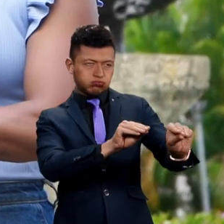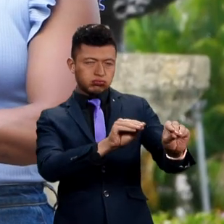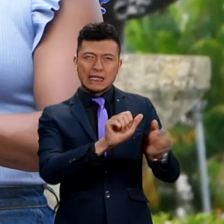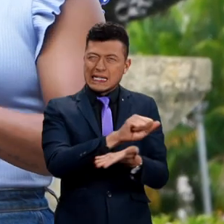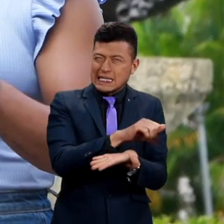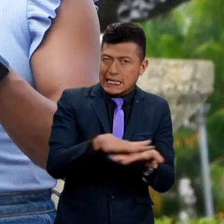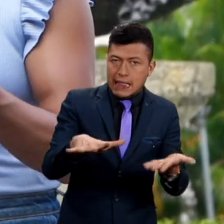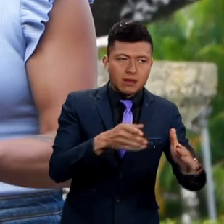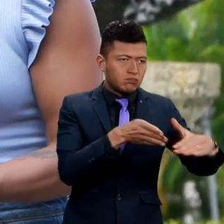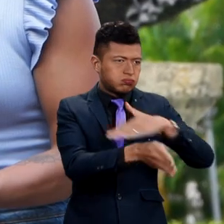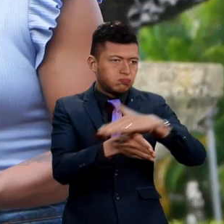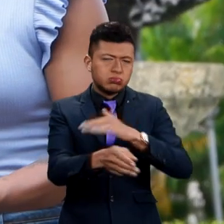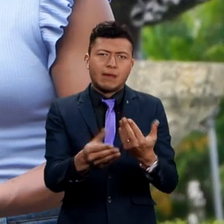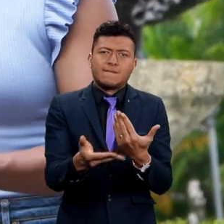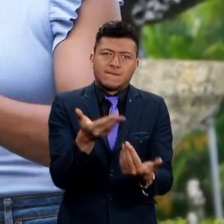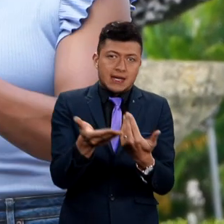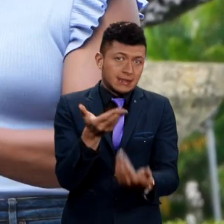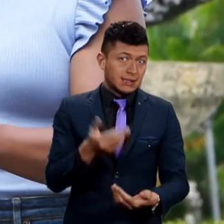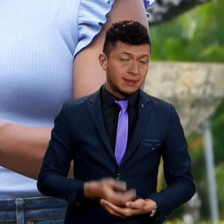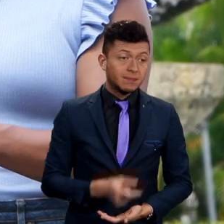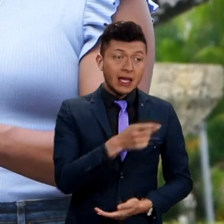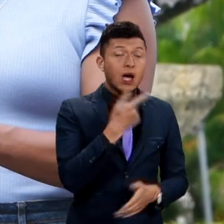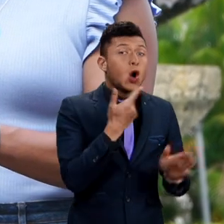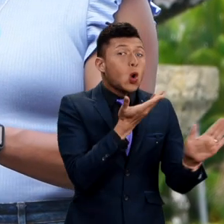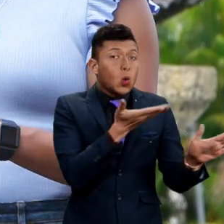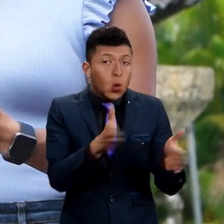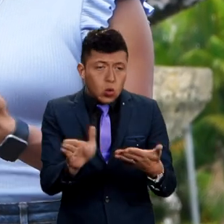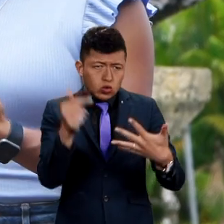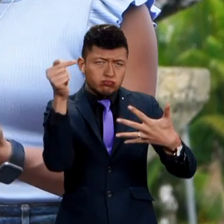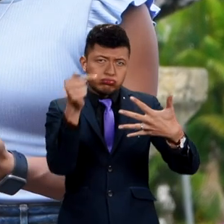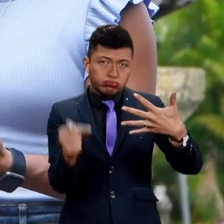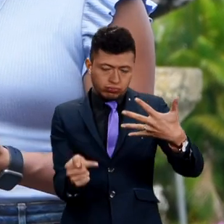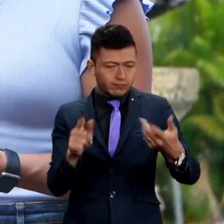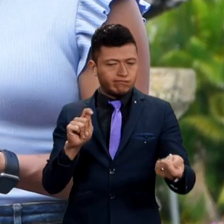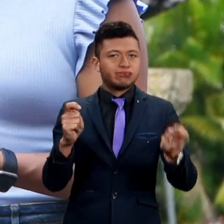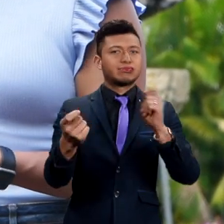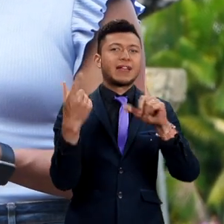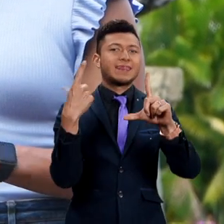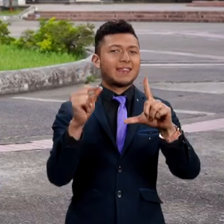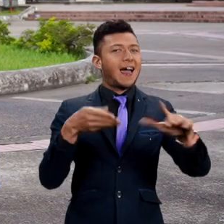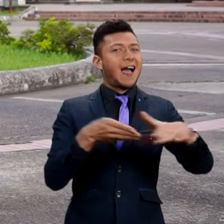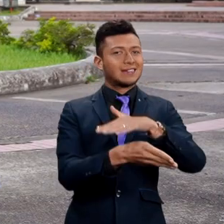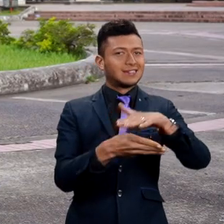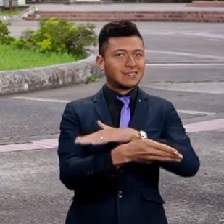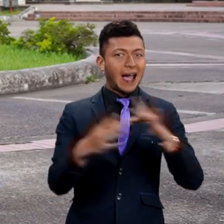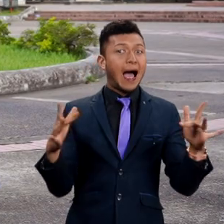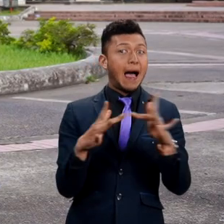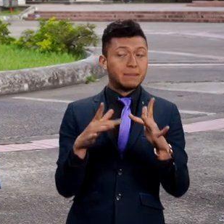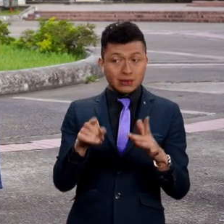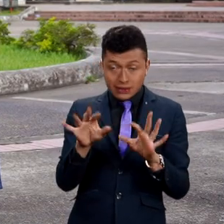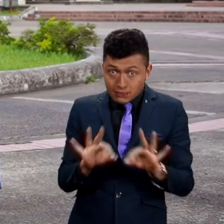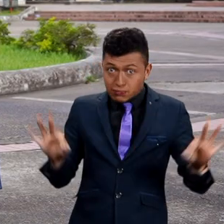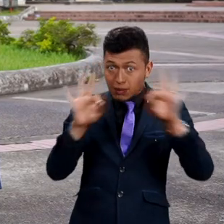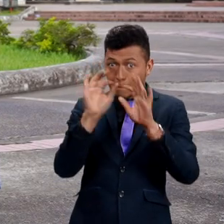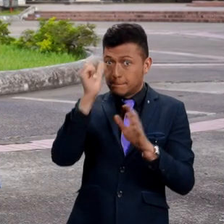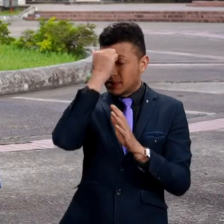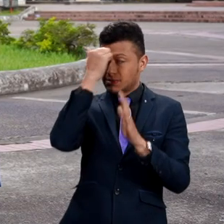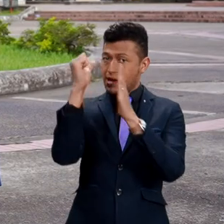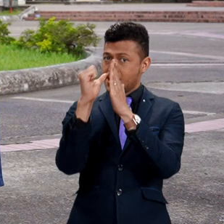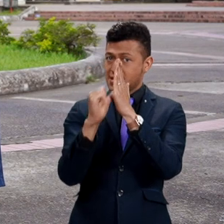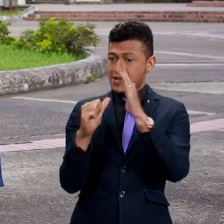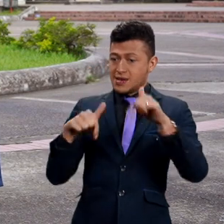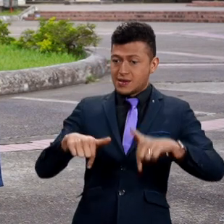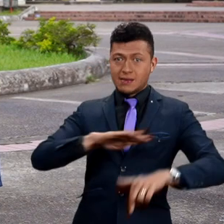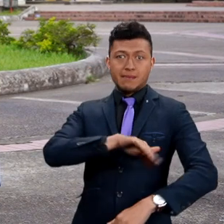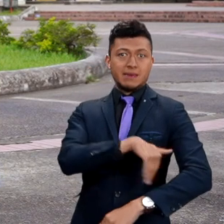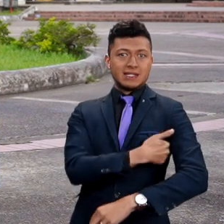por medio de capacitaciones gratuitas y de fácil acceso. Estos cursos hacen parte de la transformación digital accesible, uno